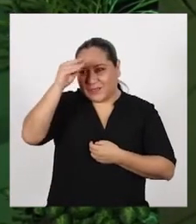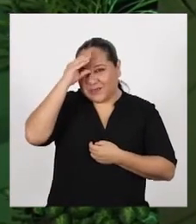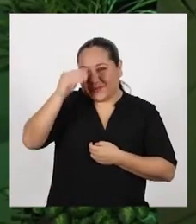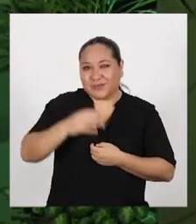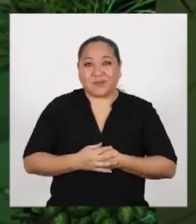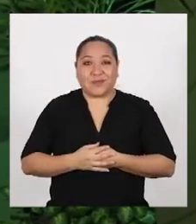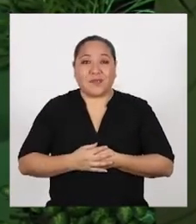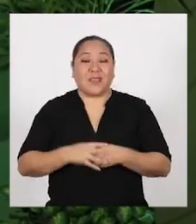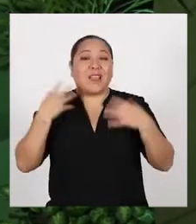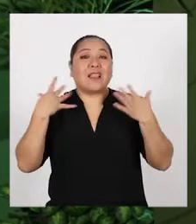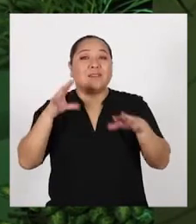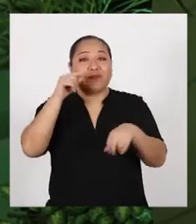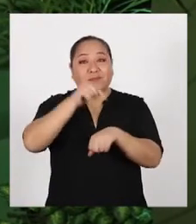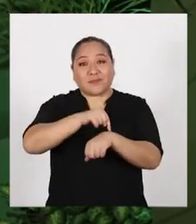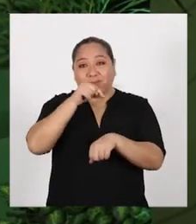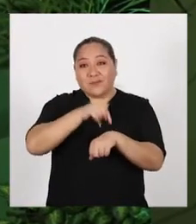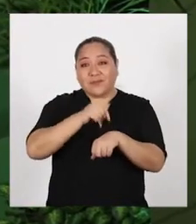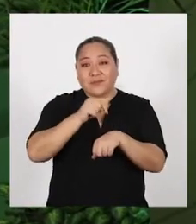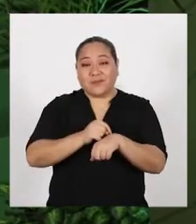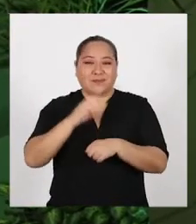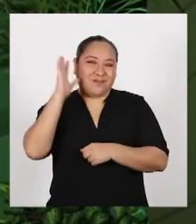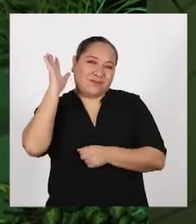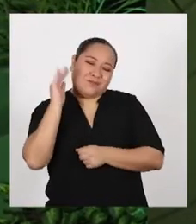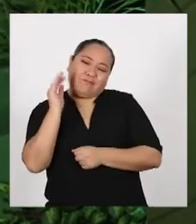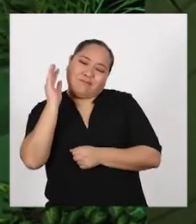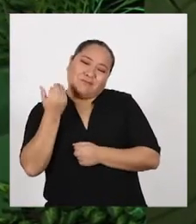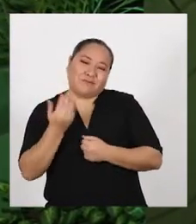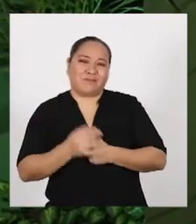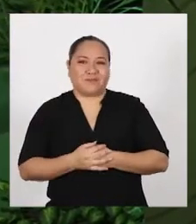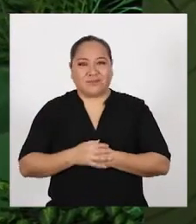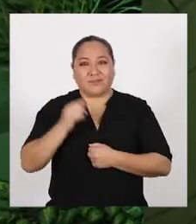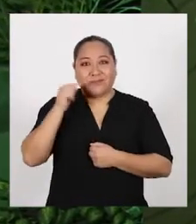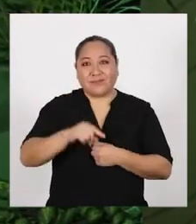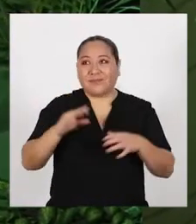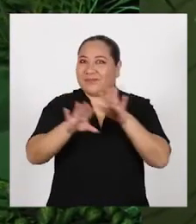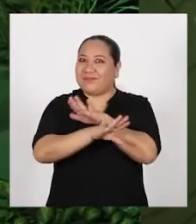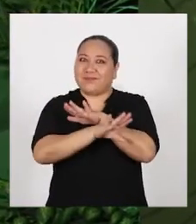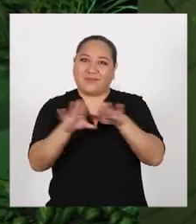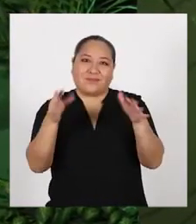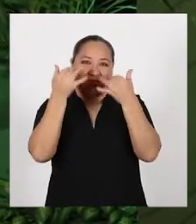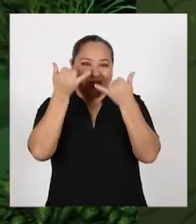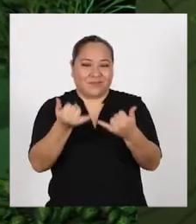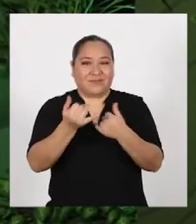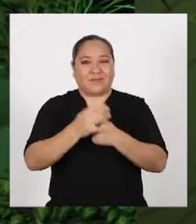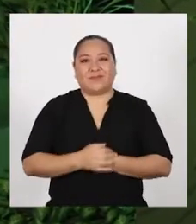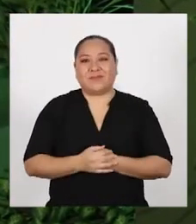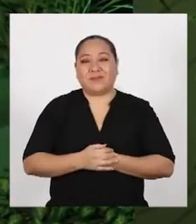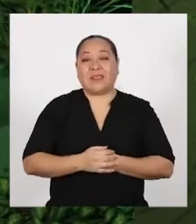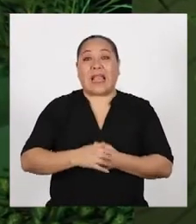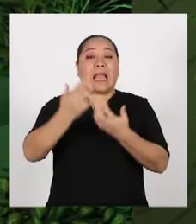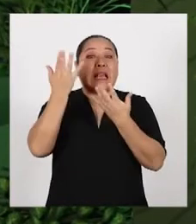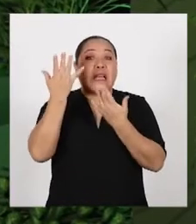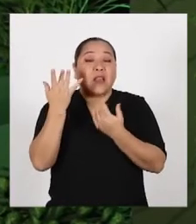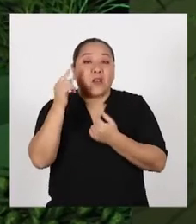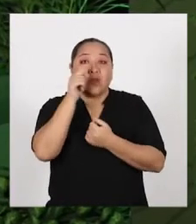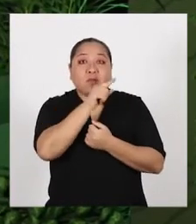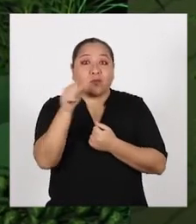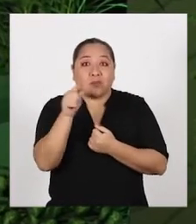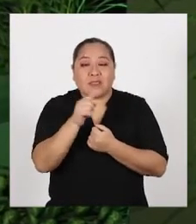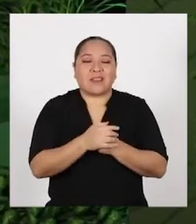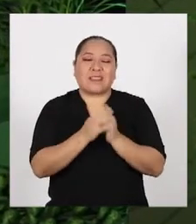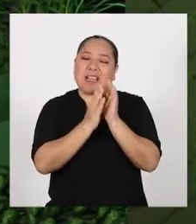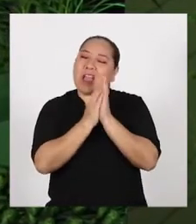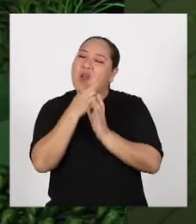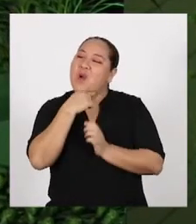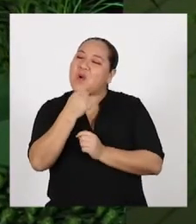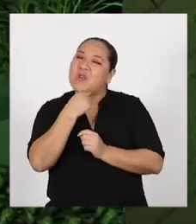¡Chicas y chicos! ¡Ha llegado el momento de despedirnos! ¡Eso ha sido todo por hoy! ¡Espero les